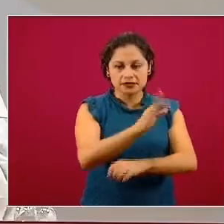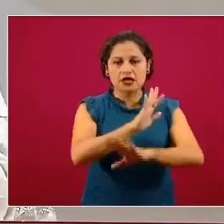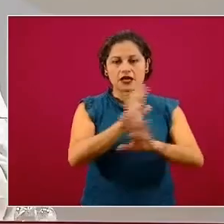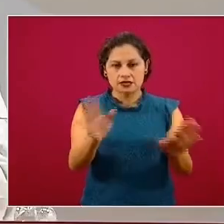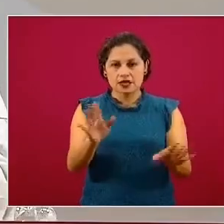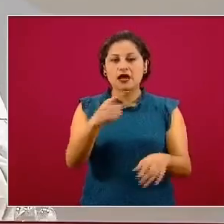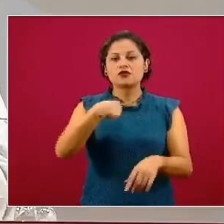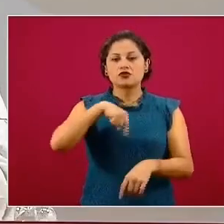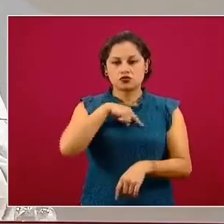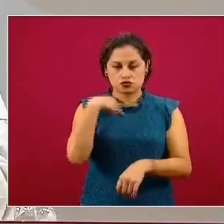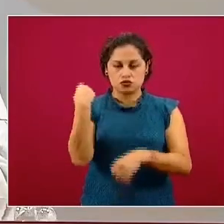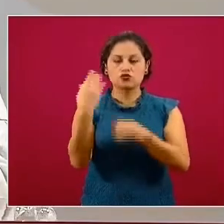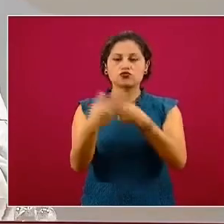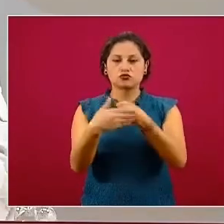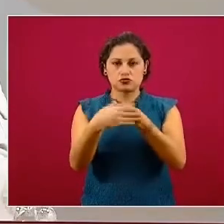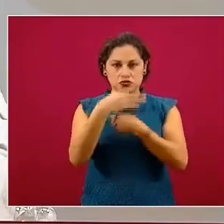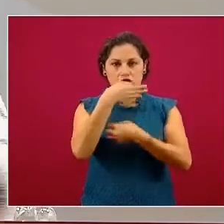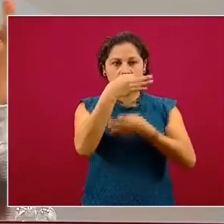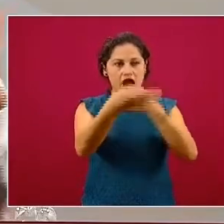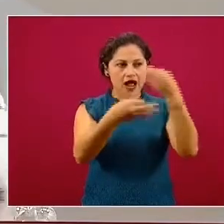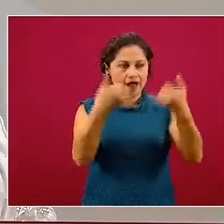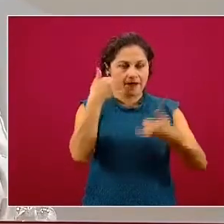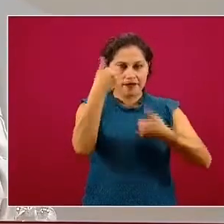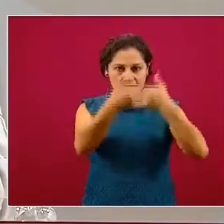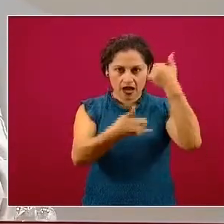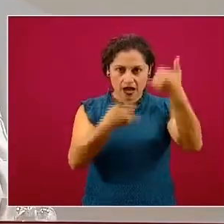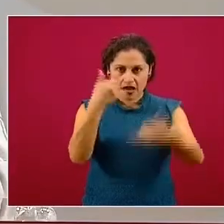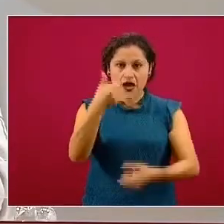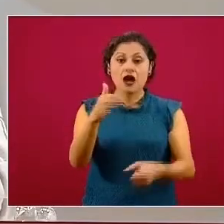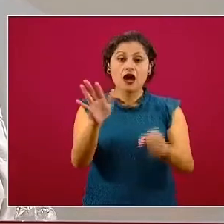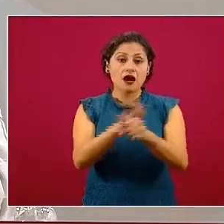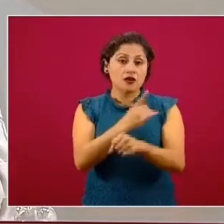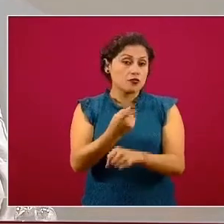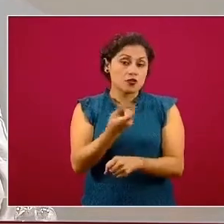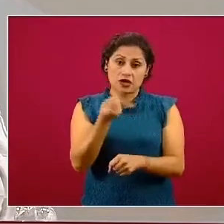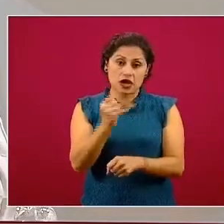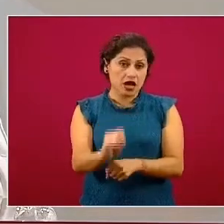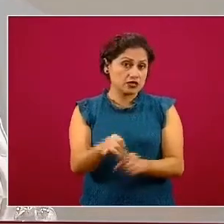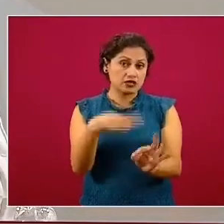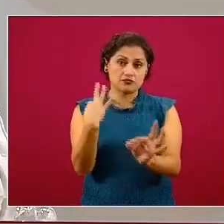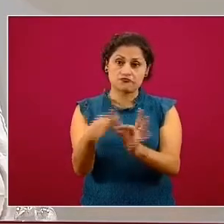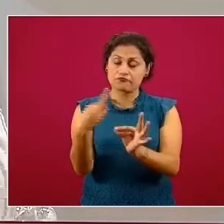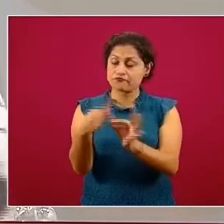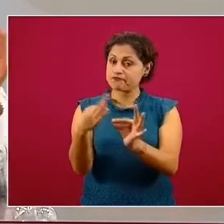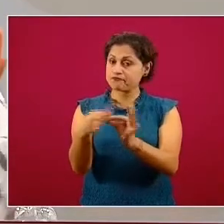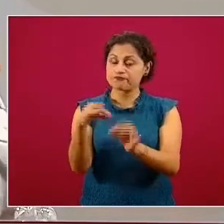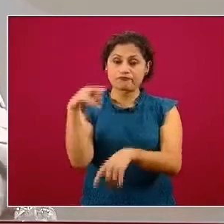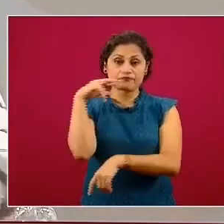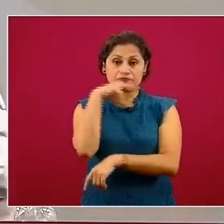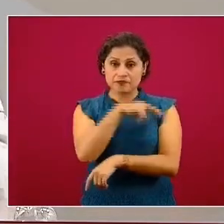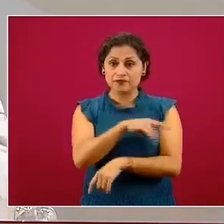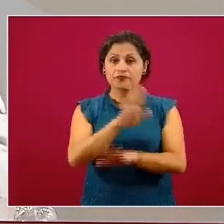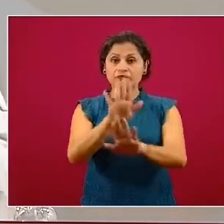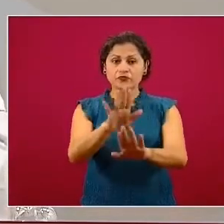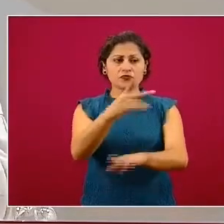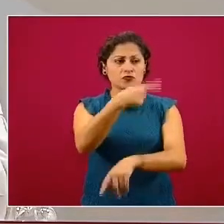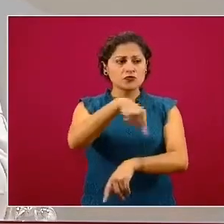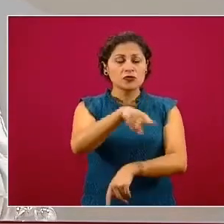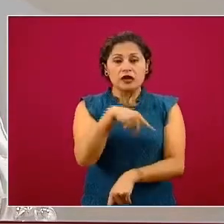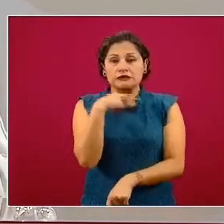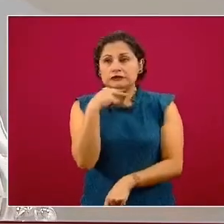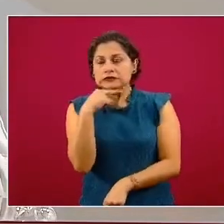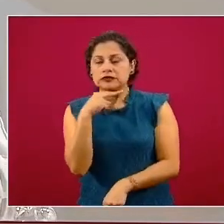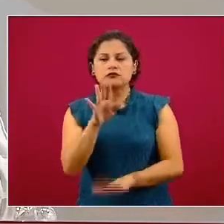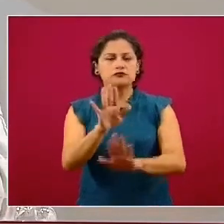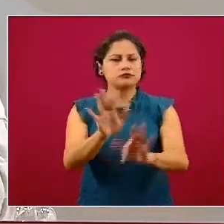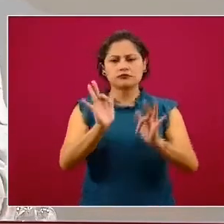para que esto también sea rápido, ya que ellos fueron de los primeros también que se registraron. Pero que estén tranquilos porque lo vamos